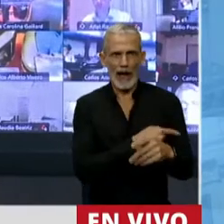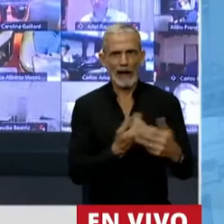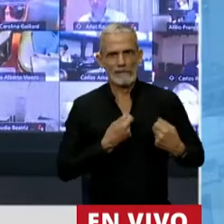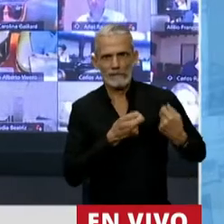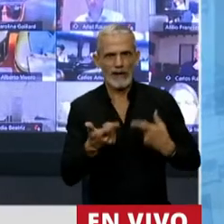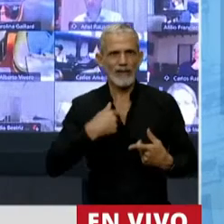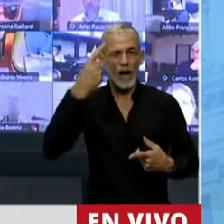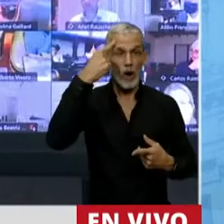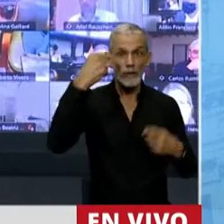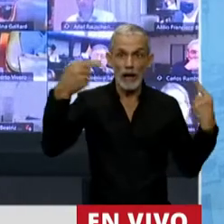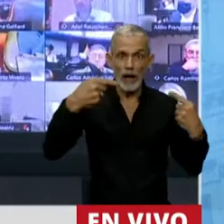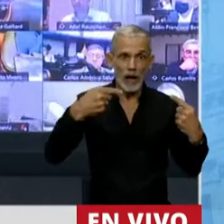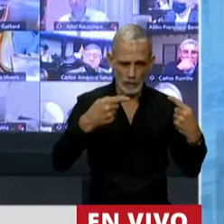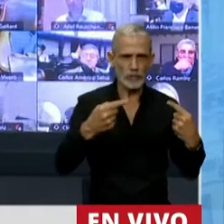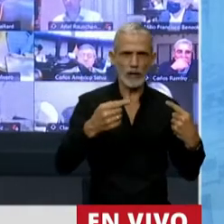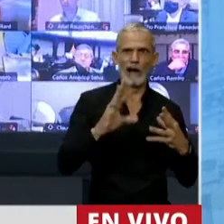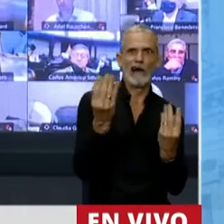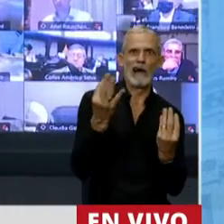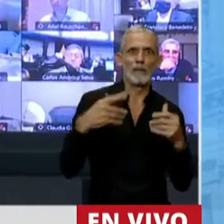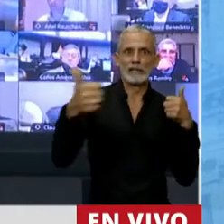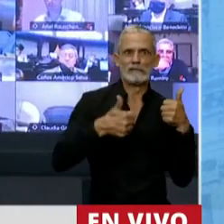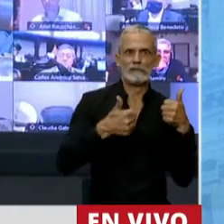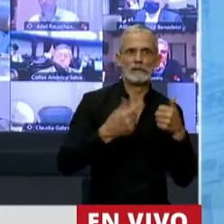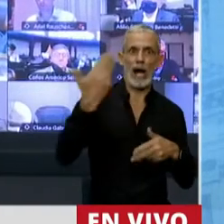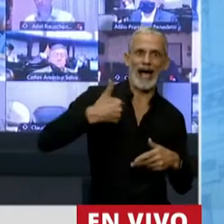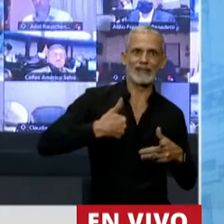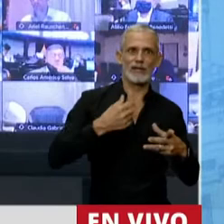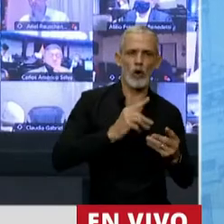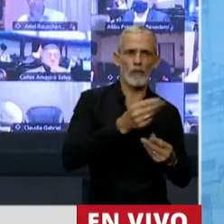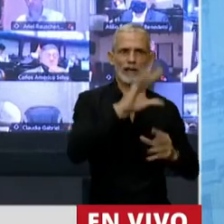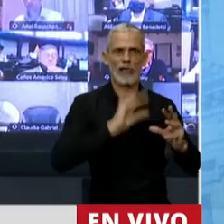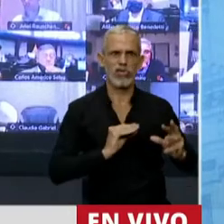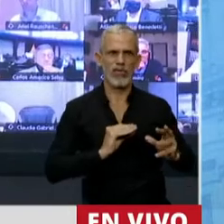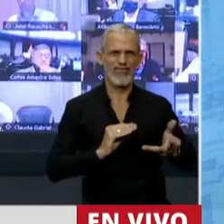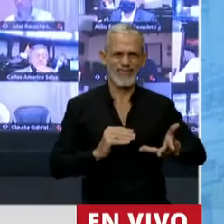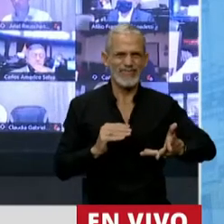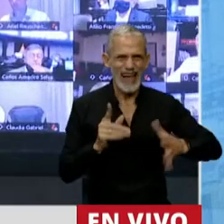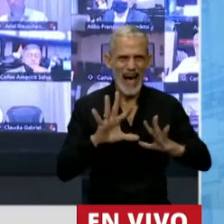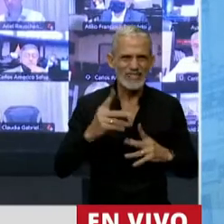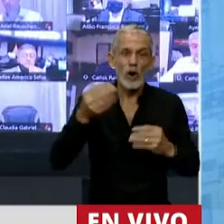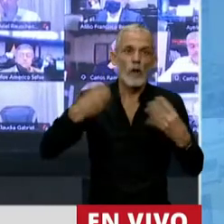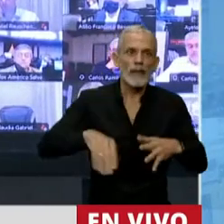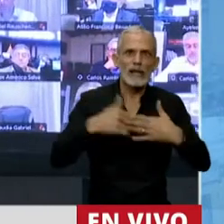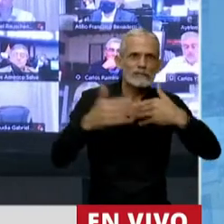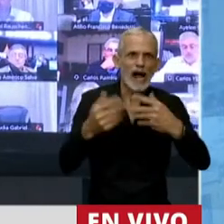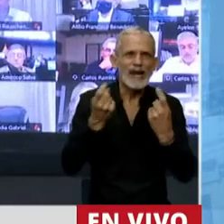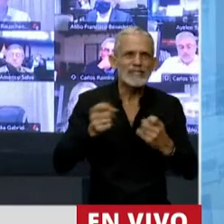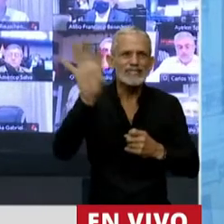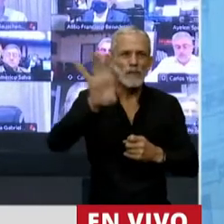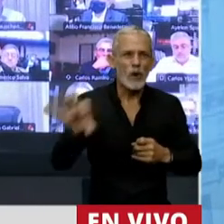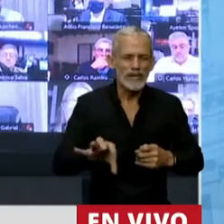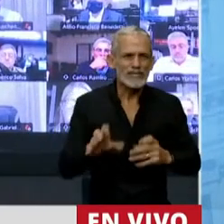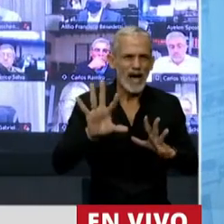el que no piensa como vos tiene miedo de verse castigado con alguna partida presupuestaria, con perder una obra que necesita su